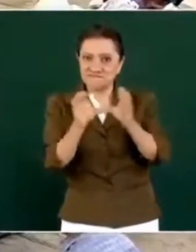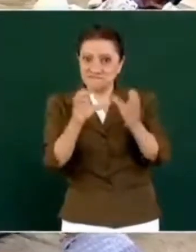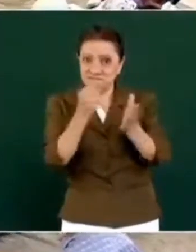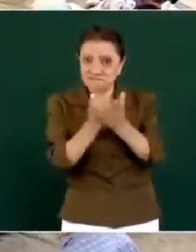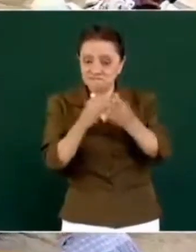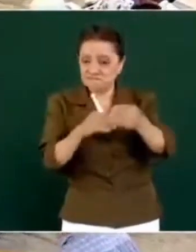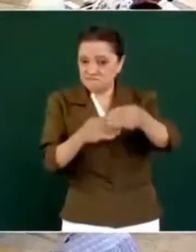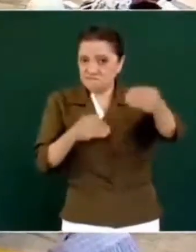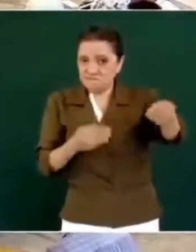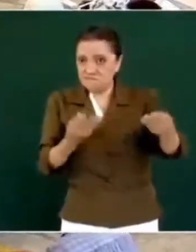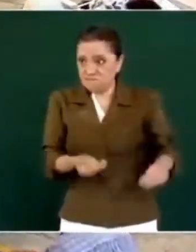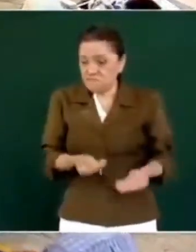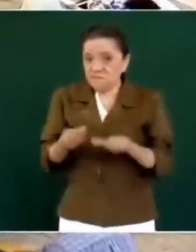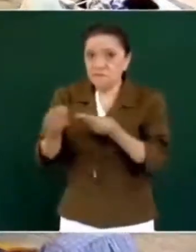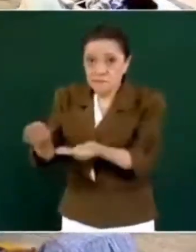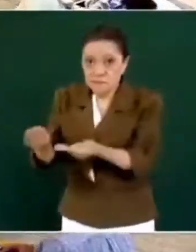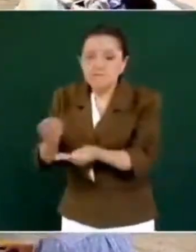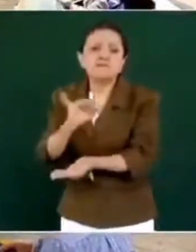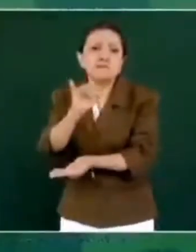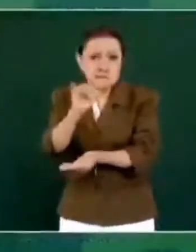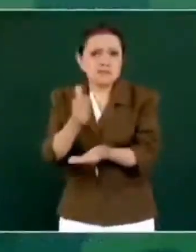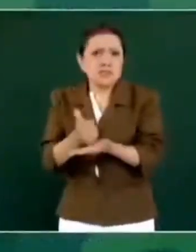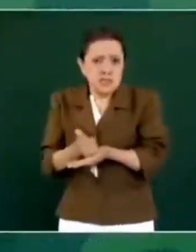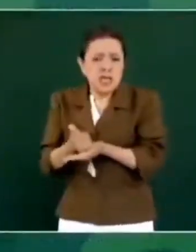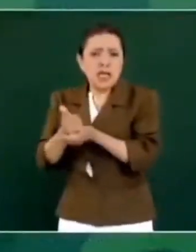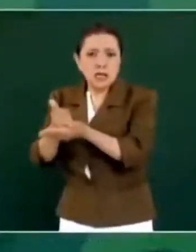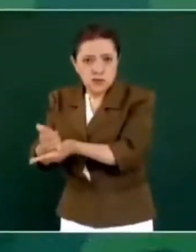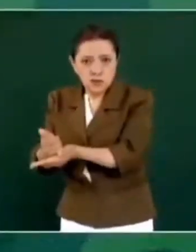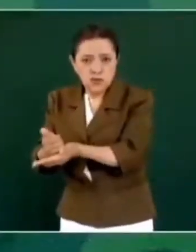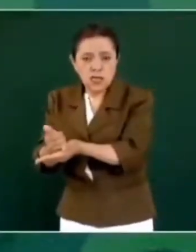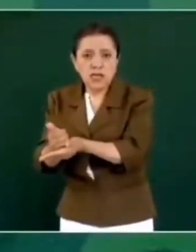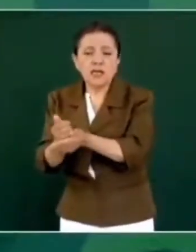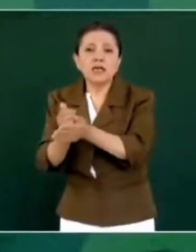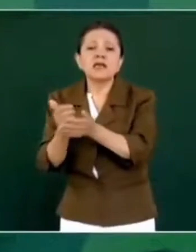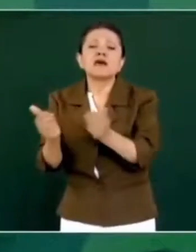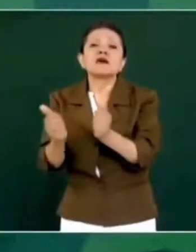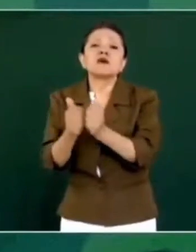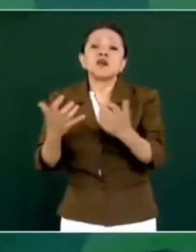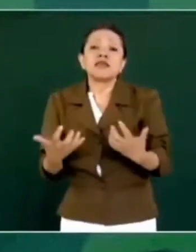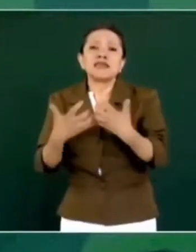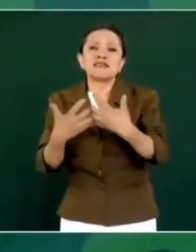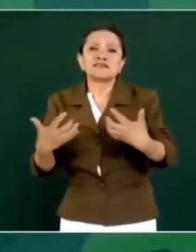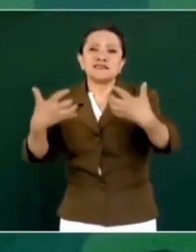les vamos a ayudar con la infraestructura básica